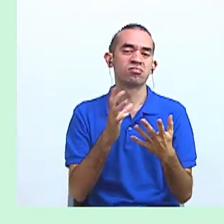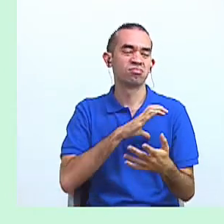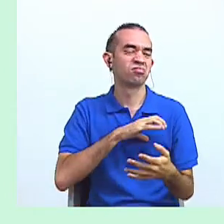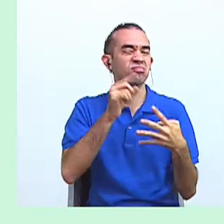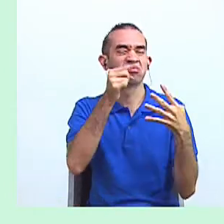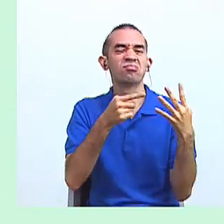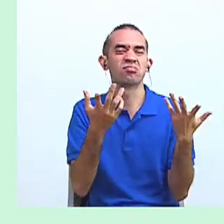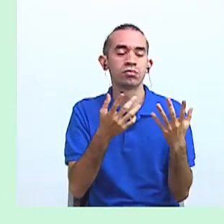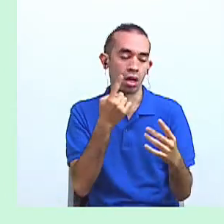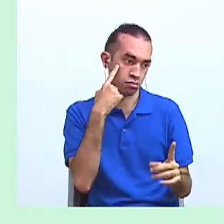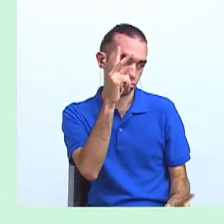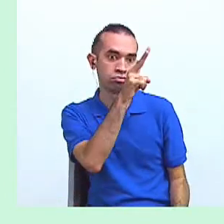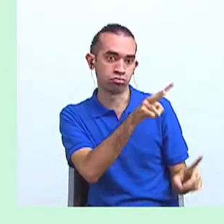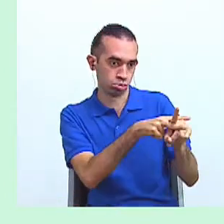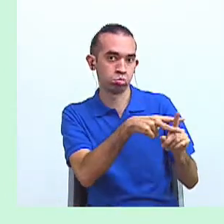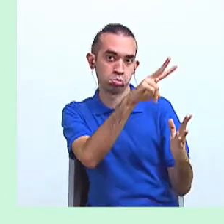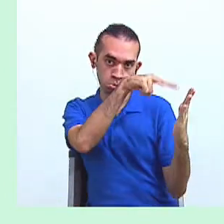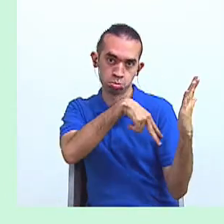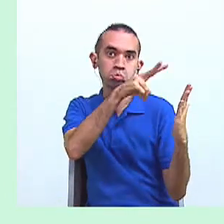lectura que acabamos de hacer.